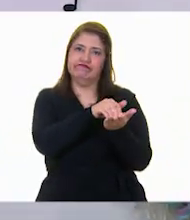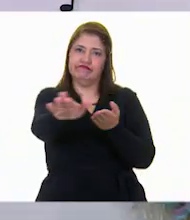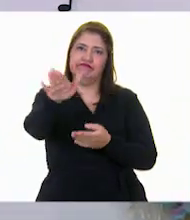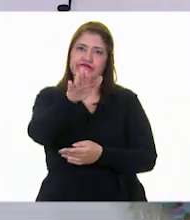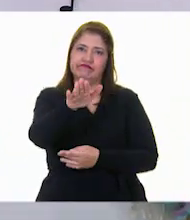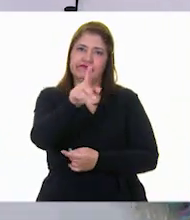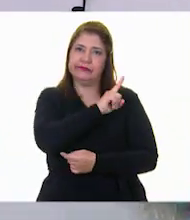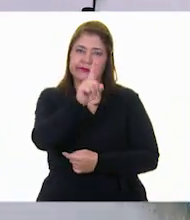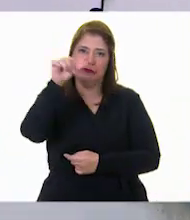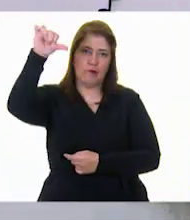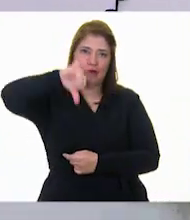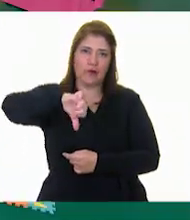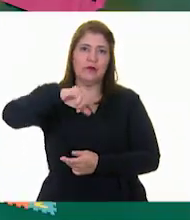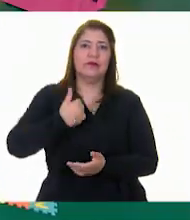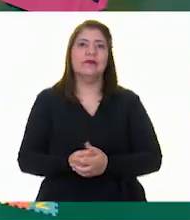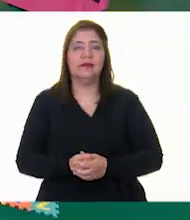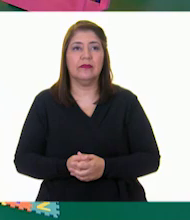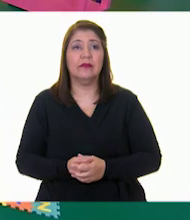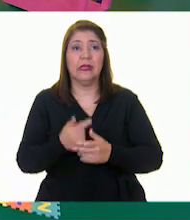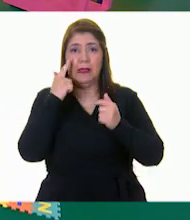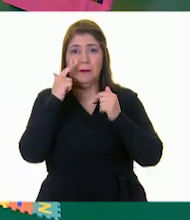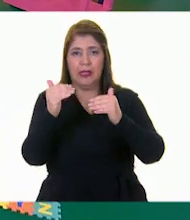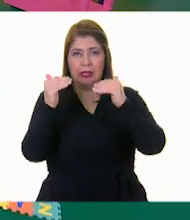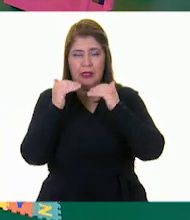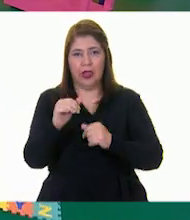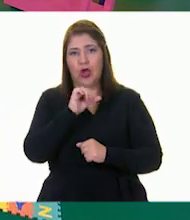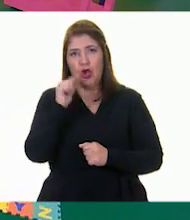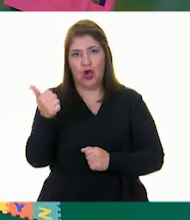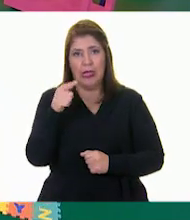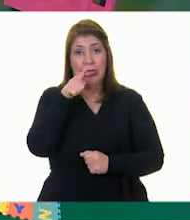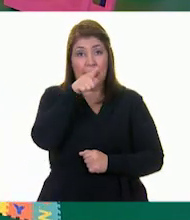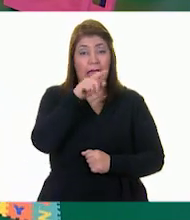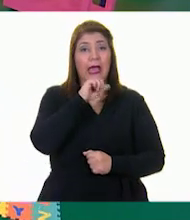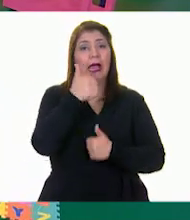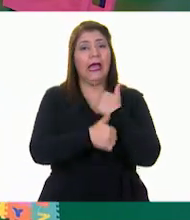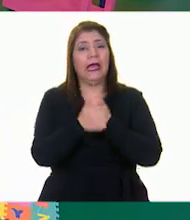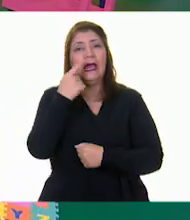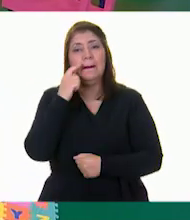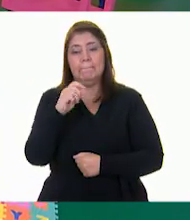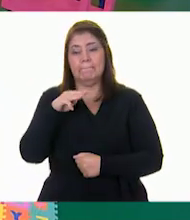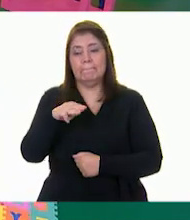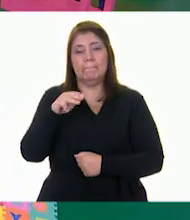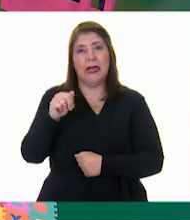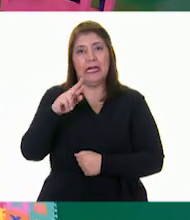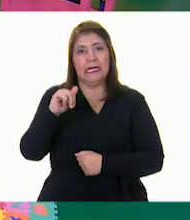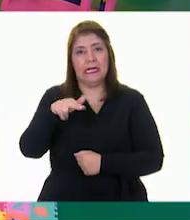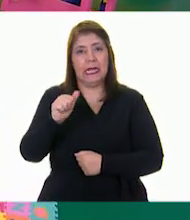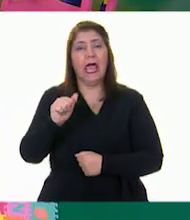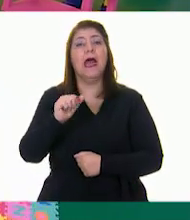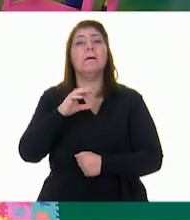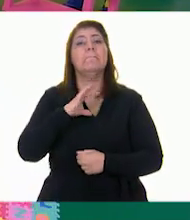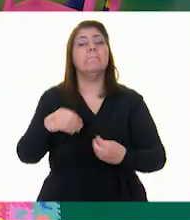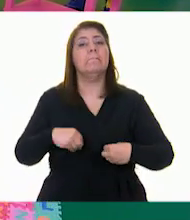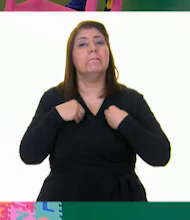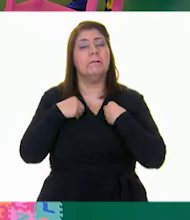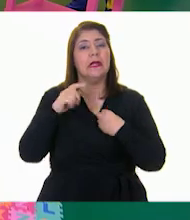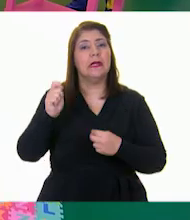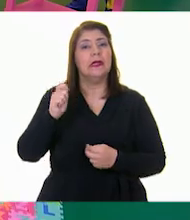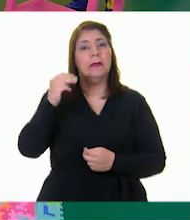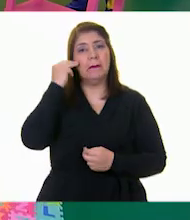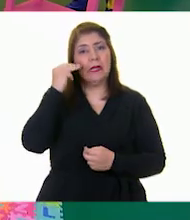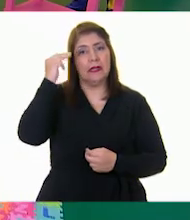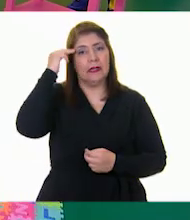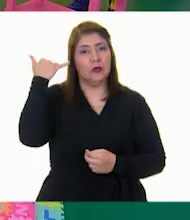descalificada. Y ahora vamos con la siguiente concursante. Ella es Marina y vive en Mérida, Yucatán. Ella elaboró un